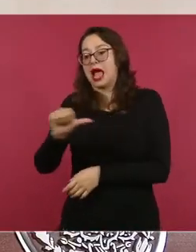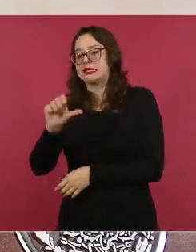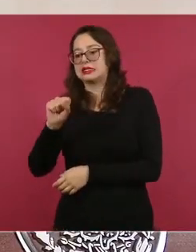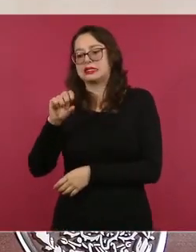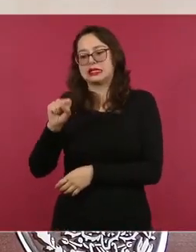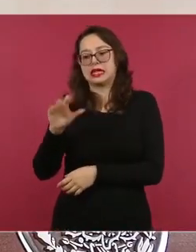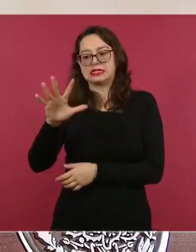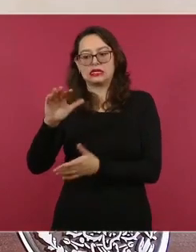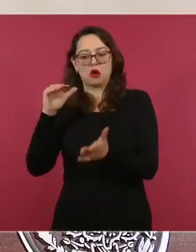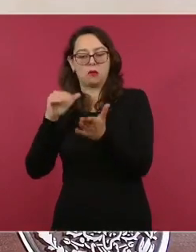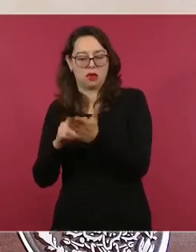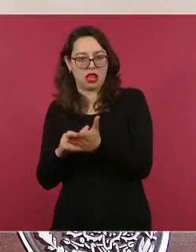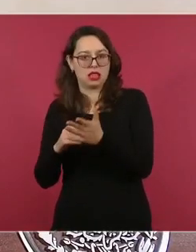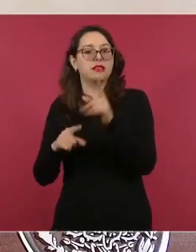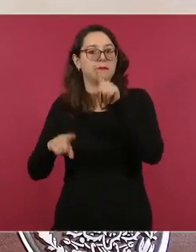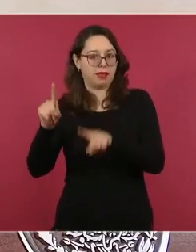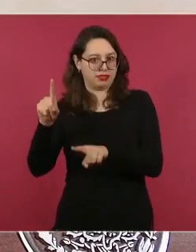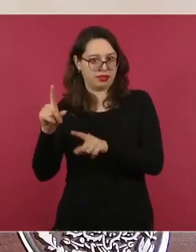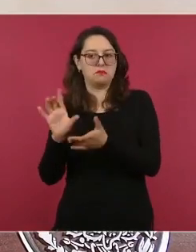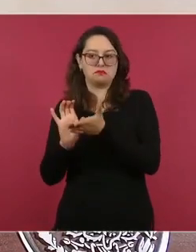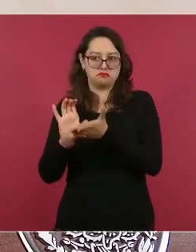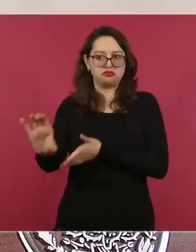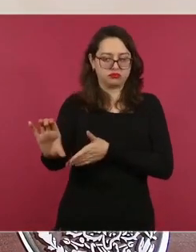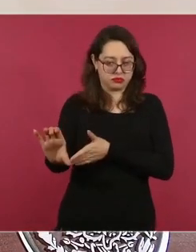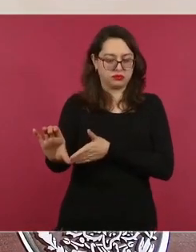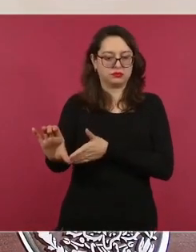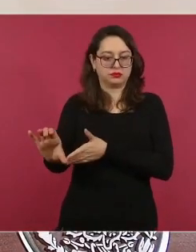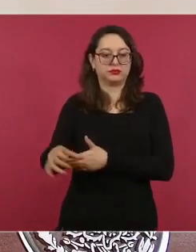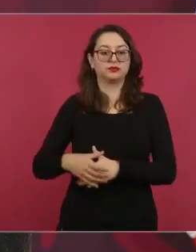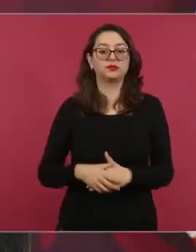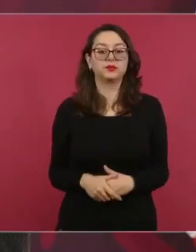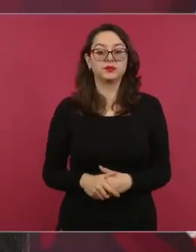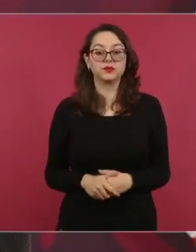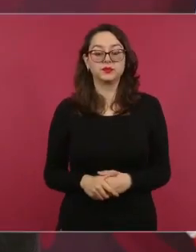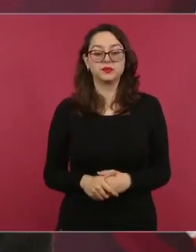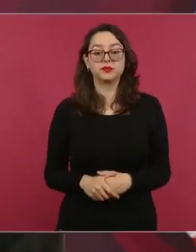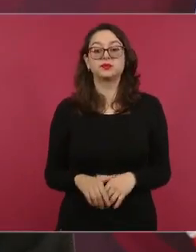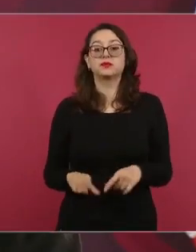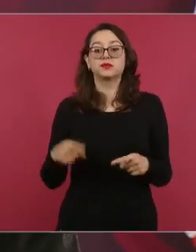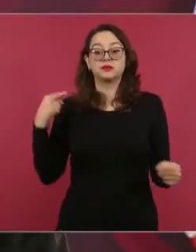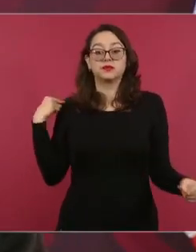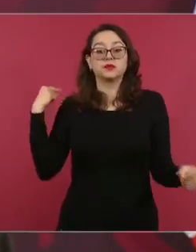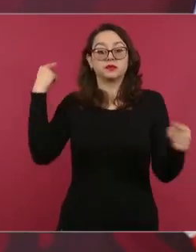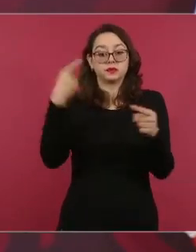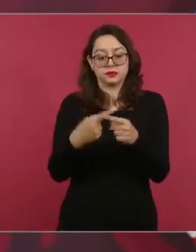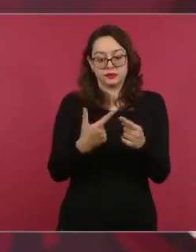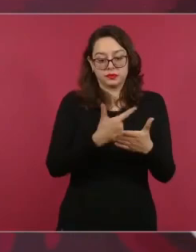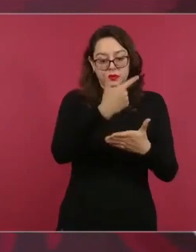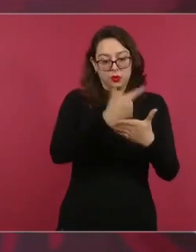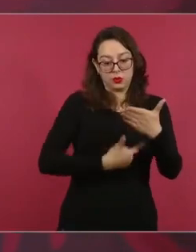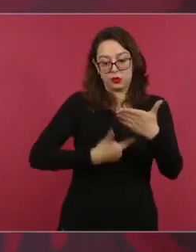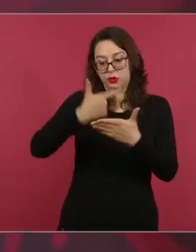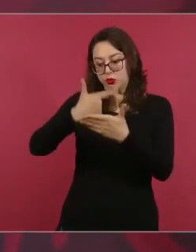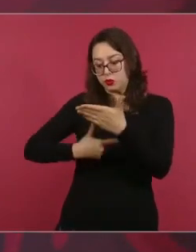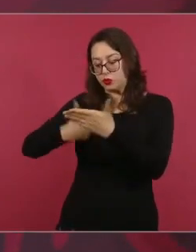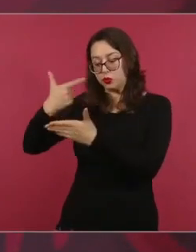hasta ahora se llevan censadas 50